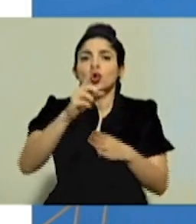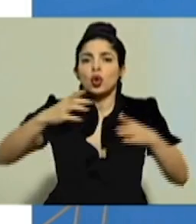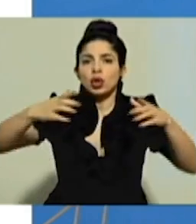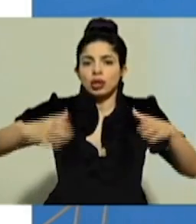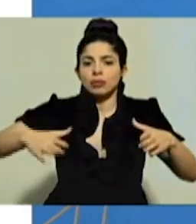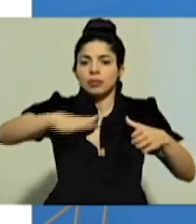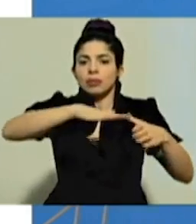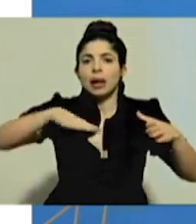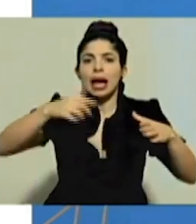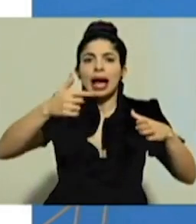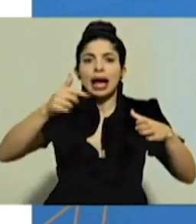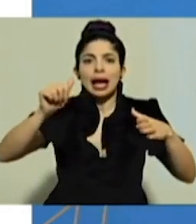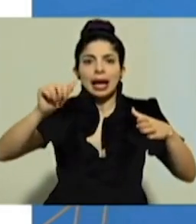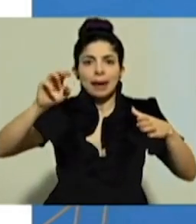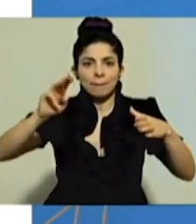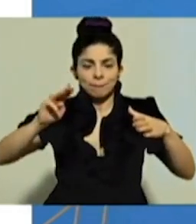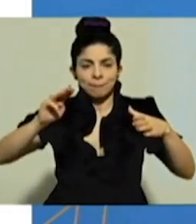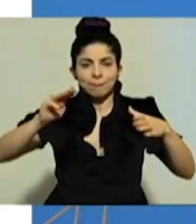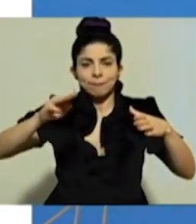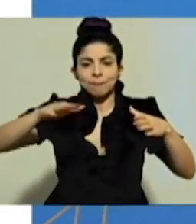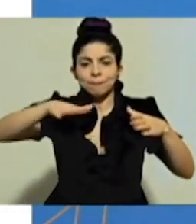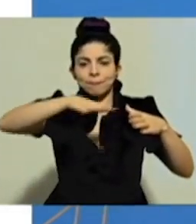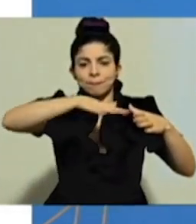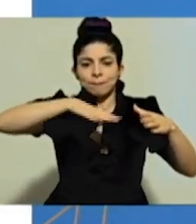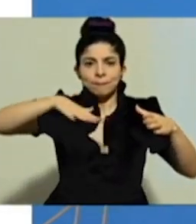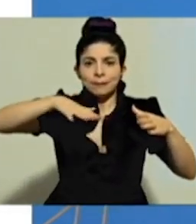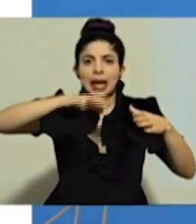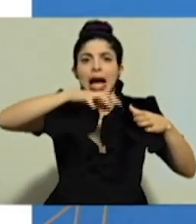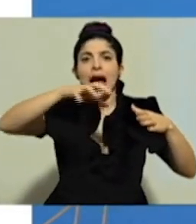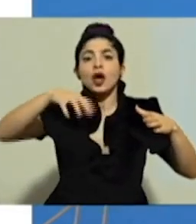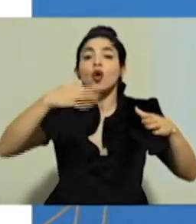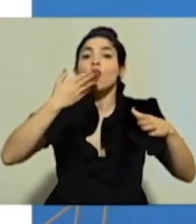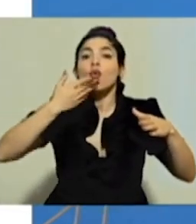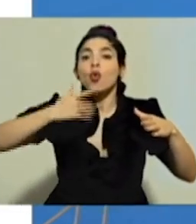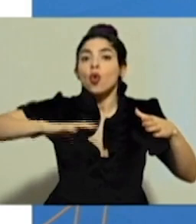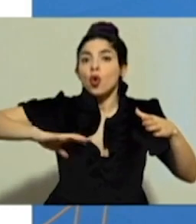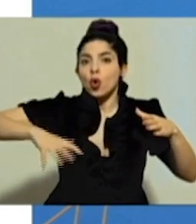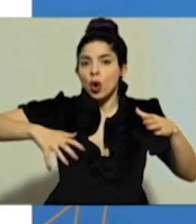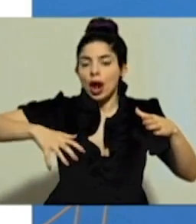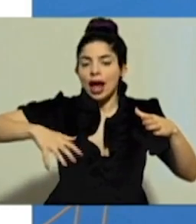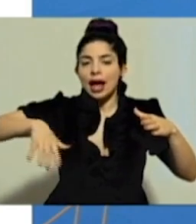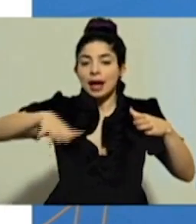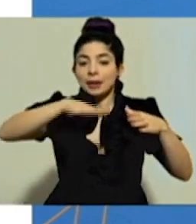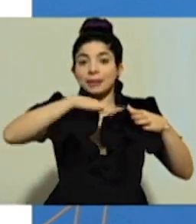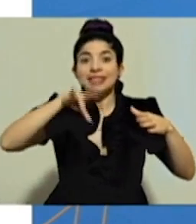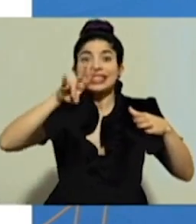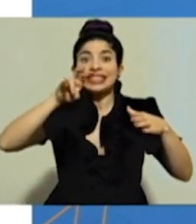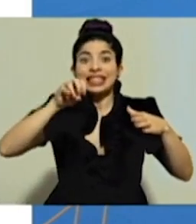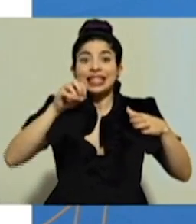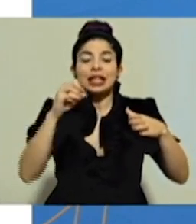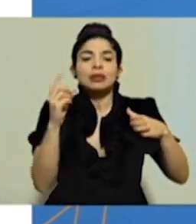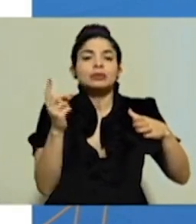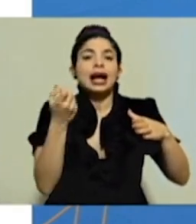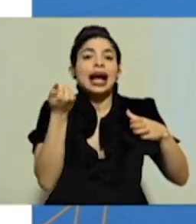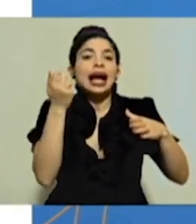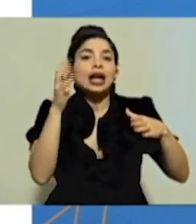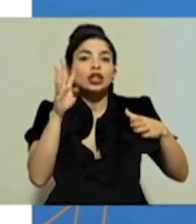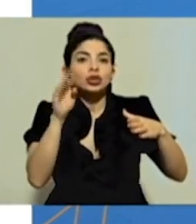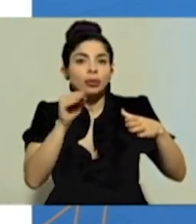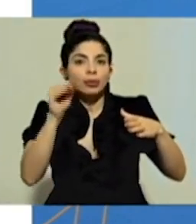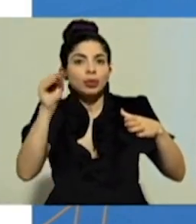gran área metropolitana, inclusive más hacia, y todas en los cantones naranja, de estas 70, resulta que un 14%